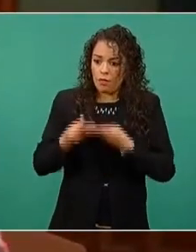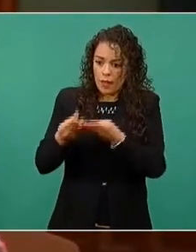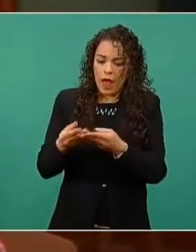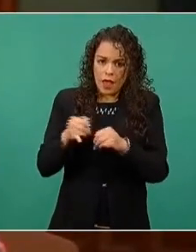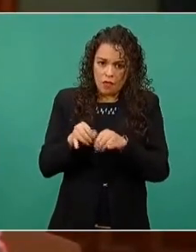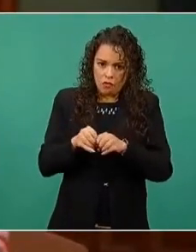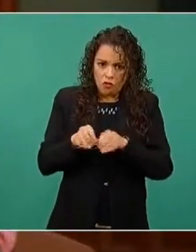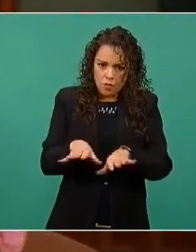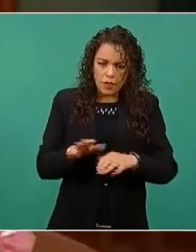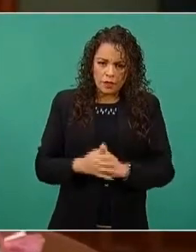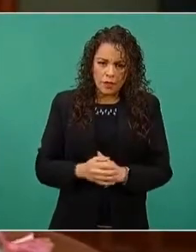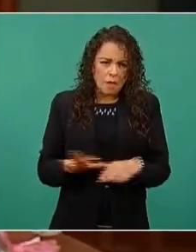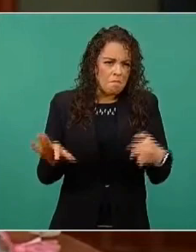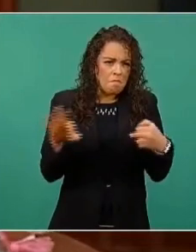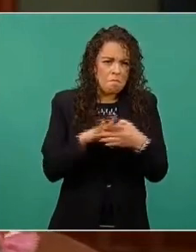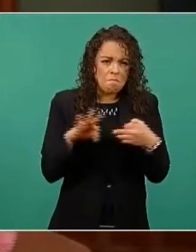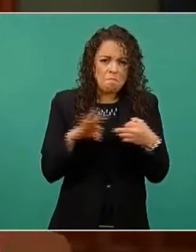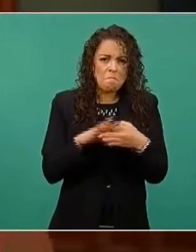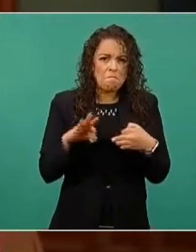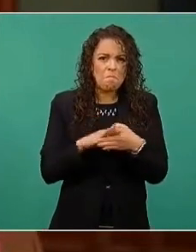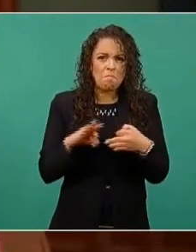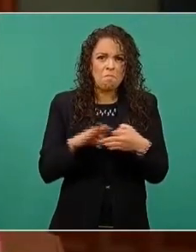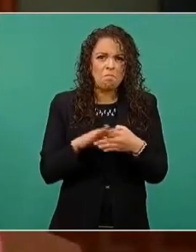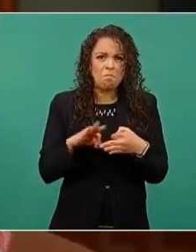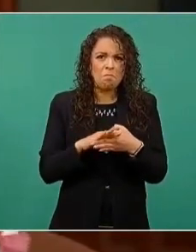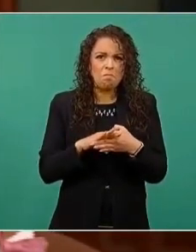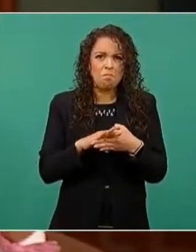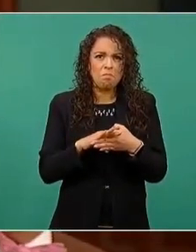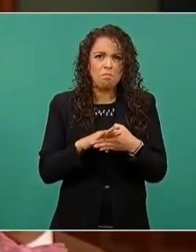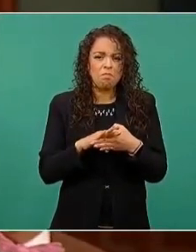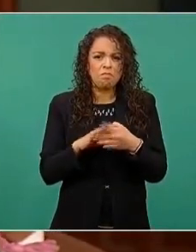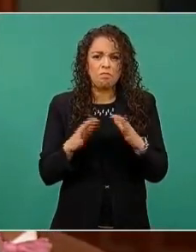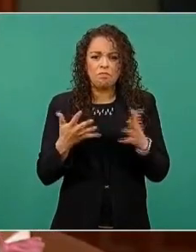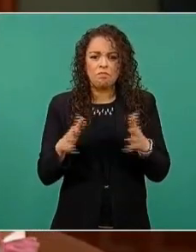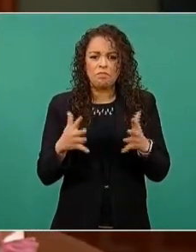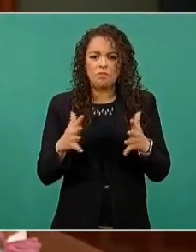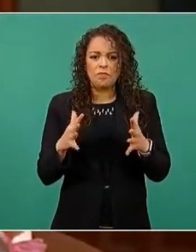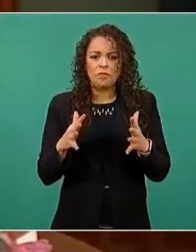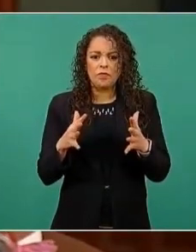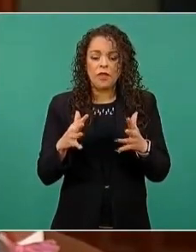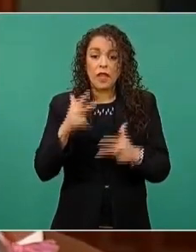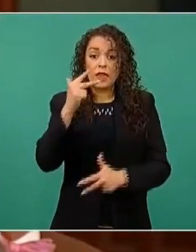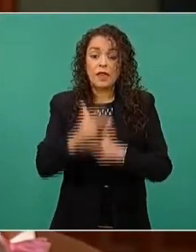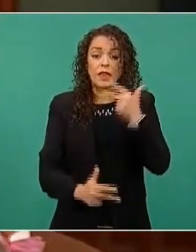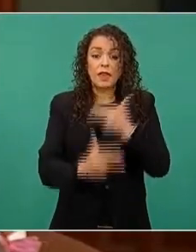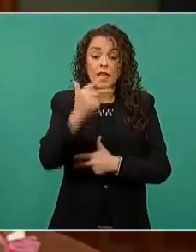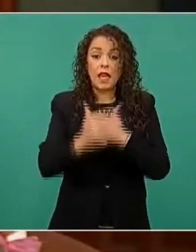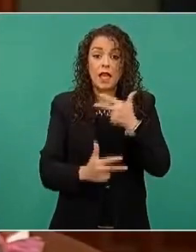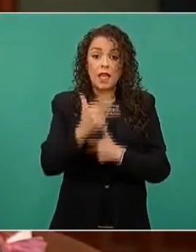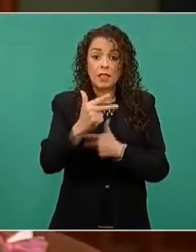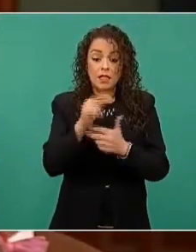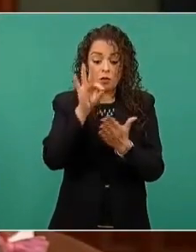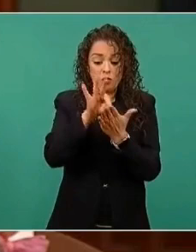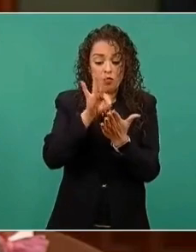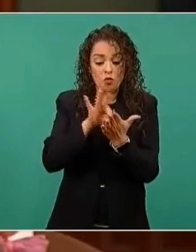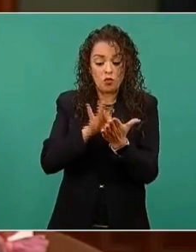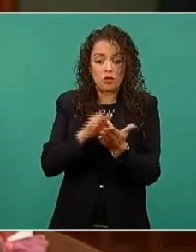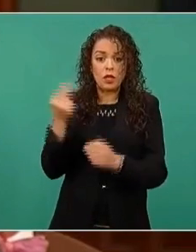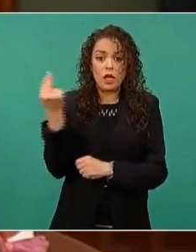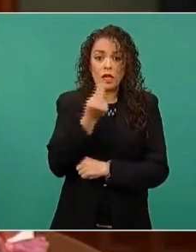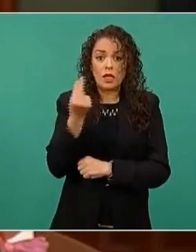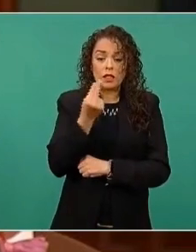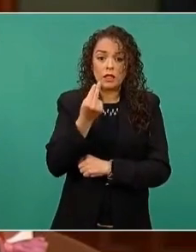pues prácticamente son siete, trece requisitos, presidente, para crear un